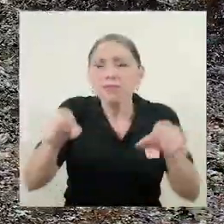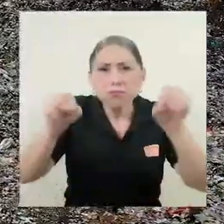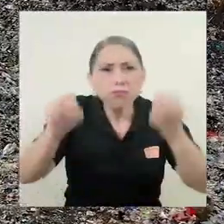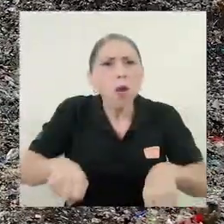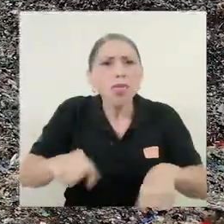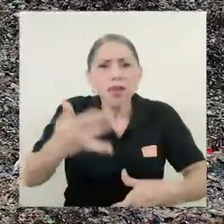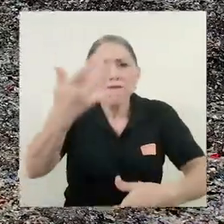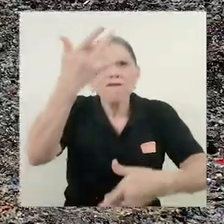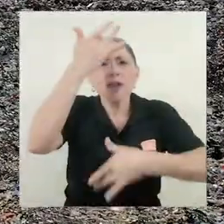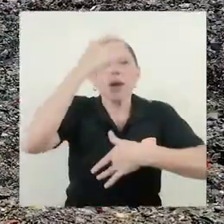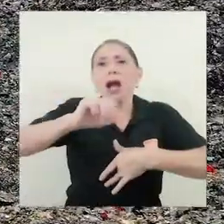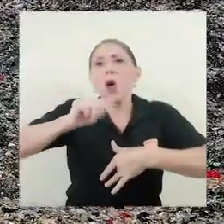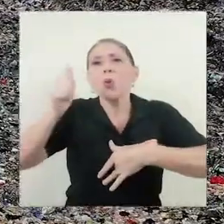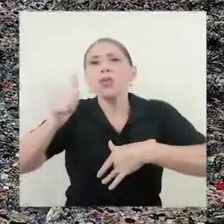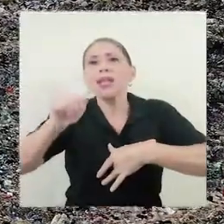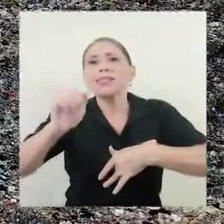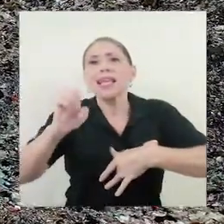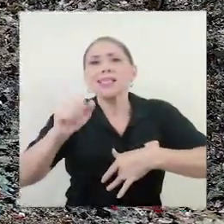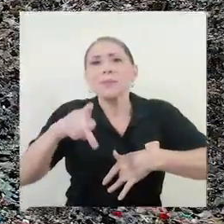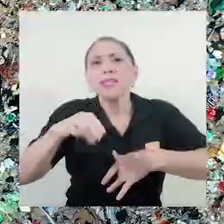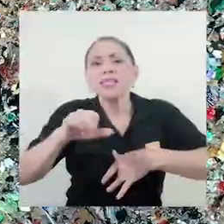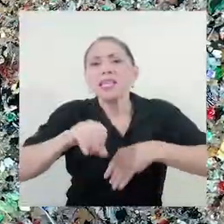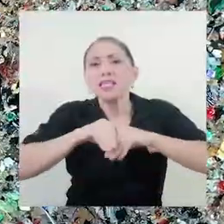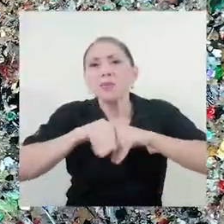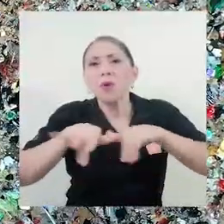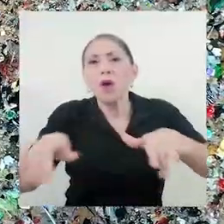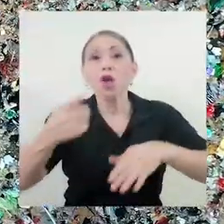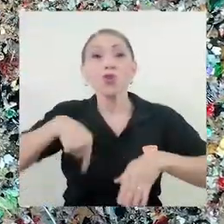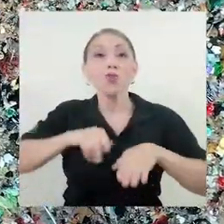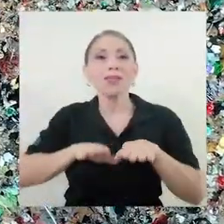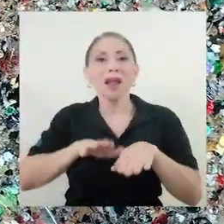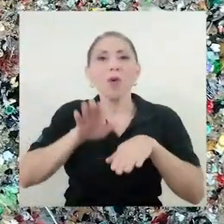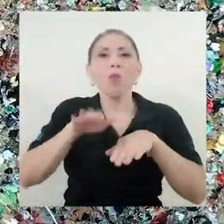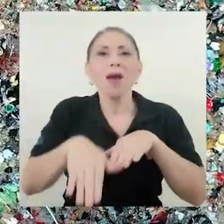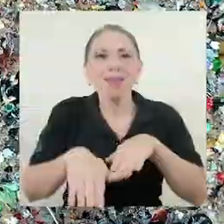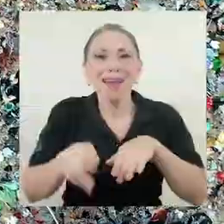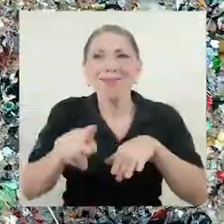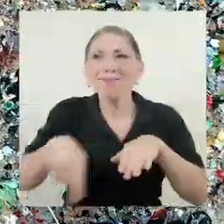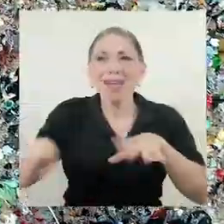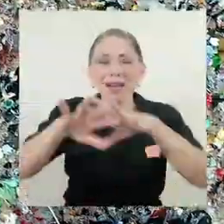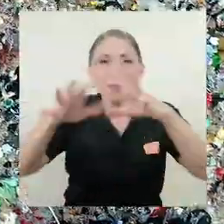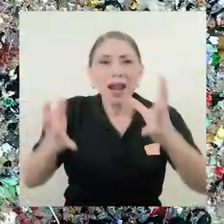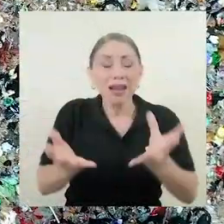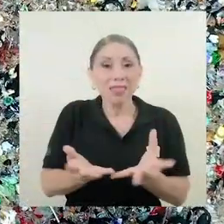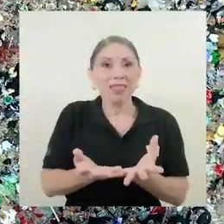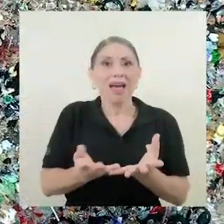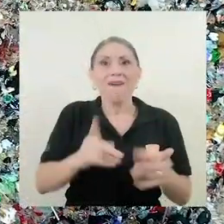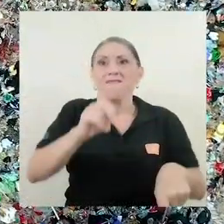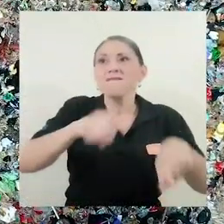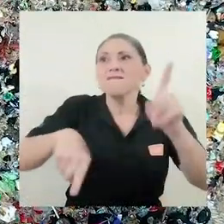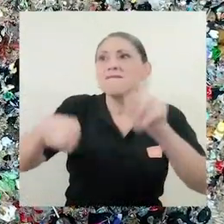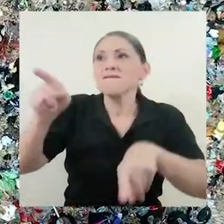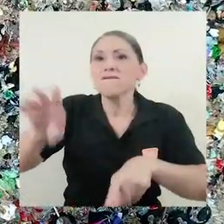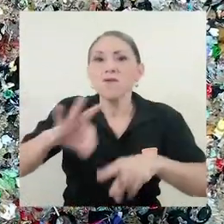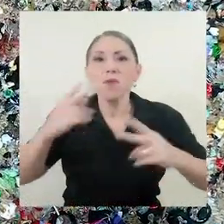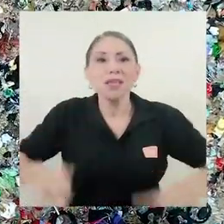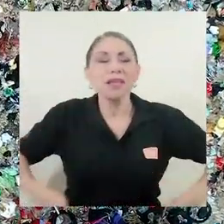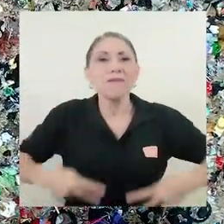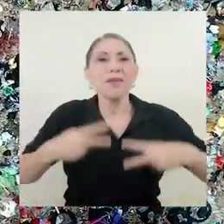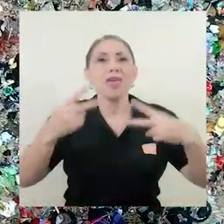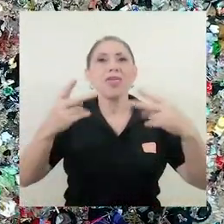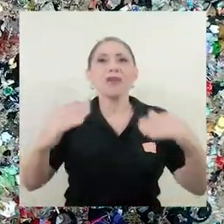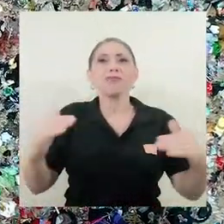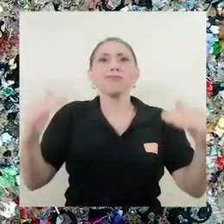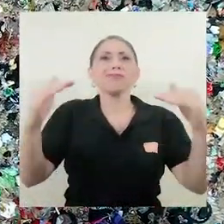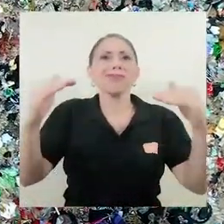tienen la capacidad de enfermar a otras especies. Nuestra huella en el planeta ha llevado a un desequilibrio de la biodiversidad de